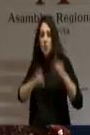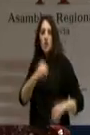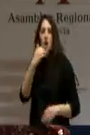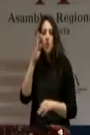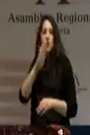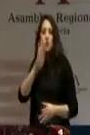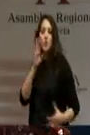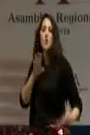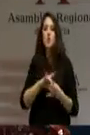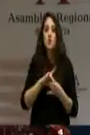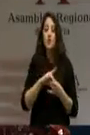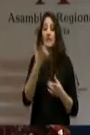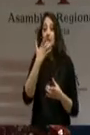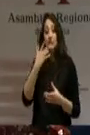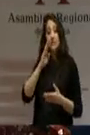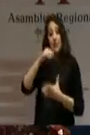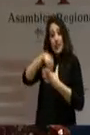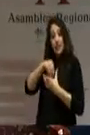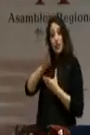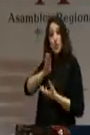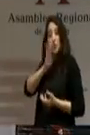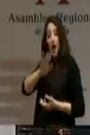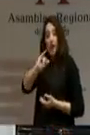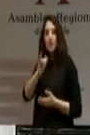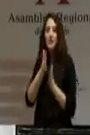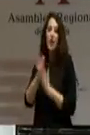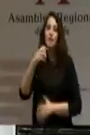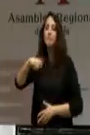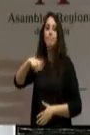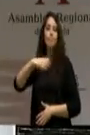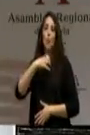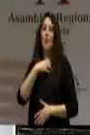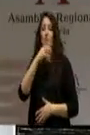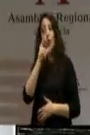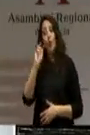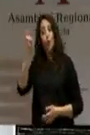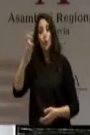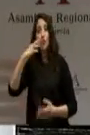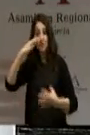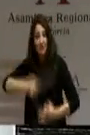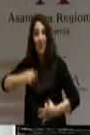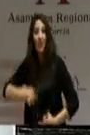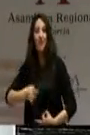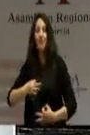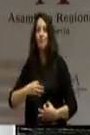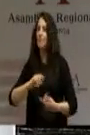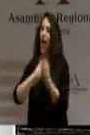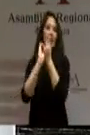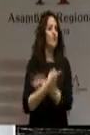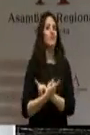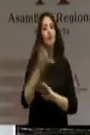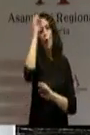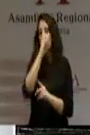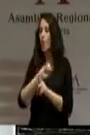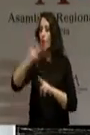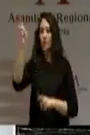difícilmente podría ser presidente, porque el presidente de verdad, el otro, el de su partido, estaba empeñado en lo contrario. Si